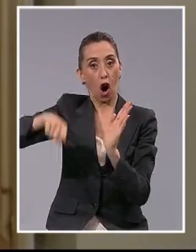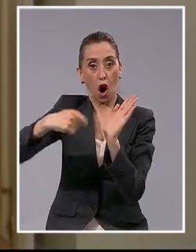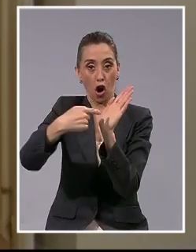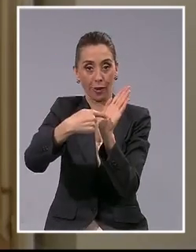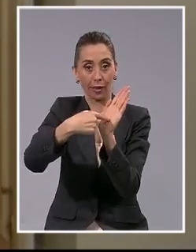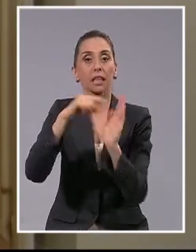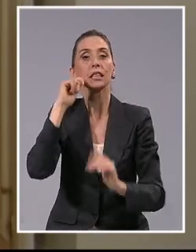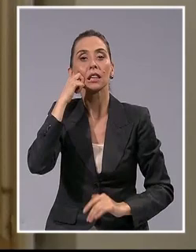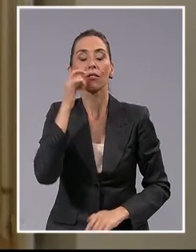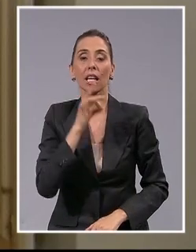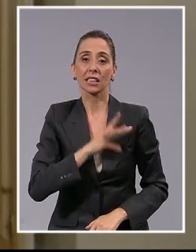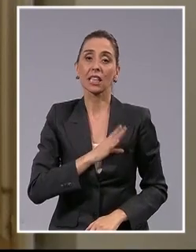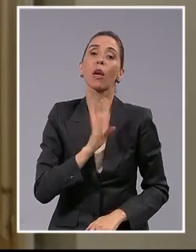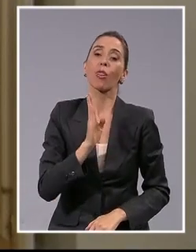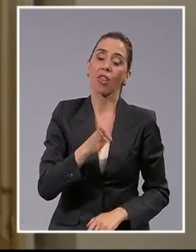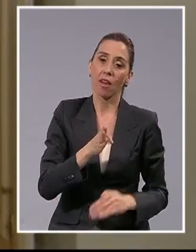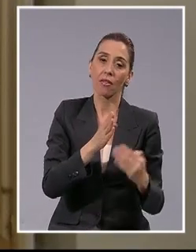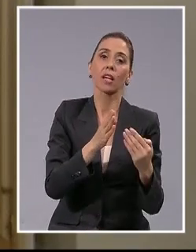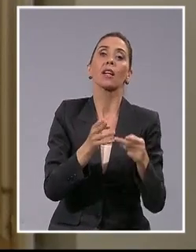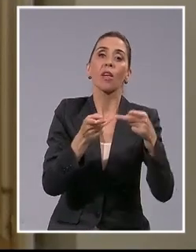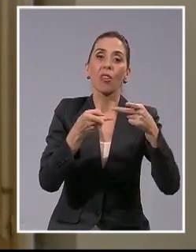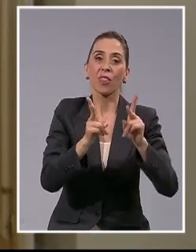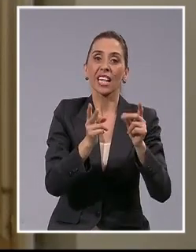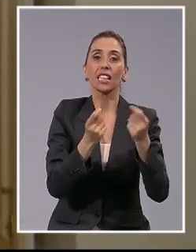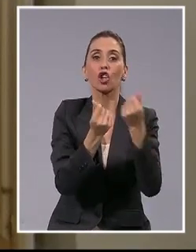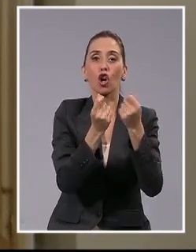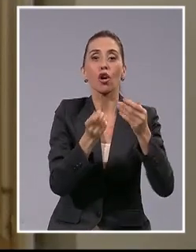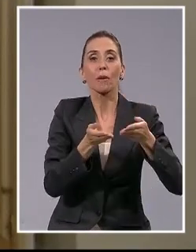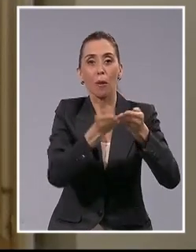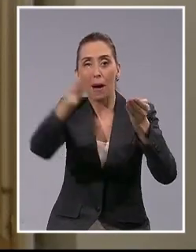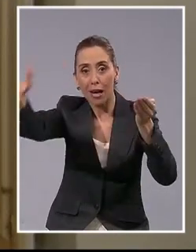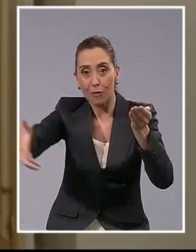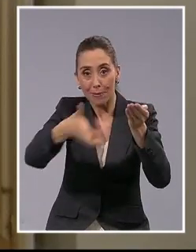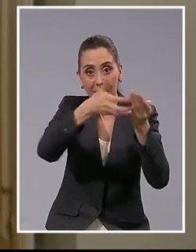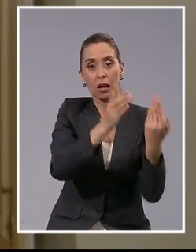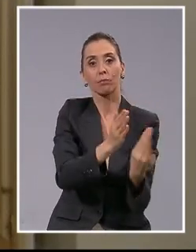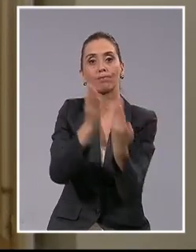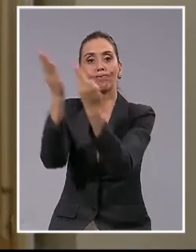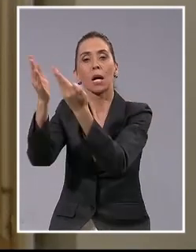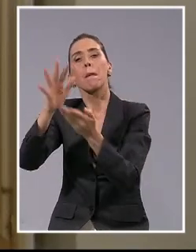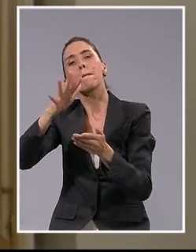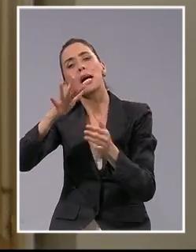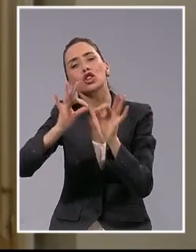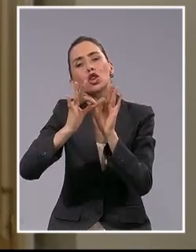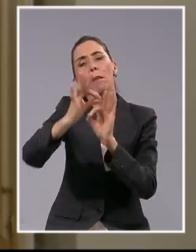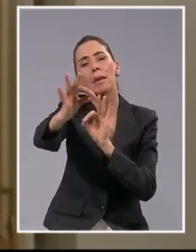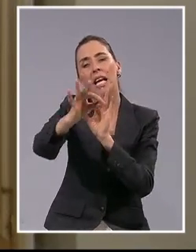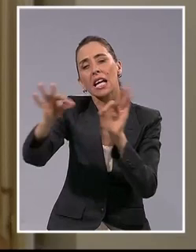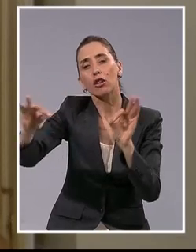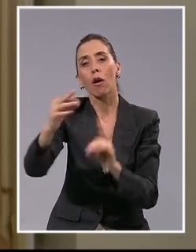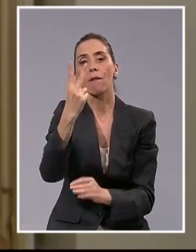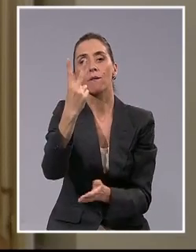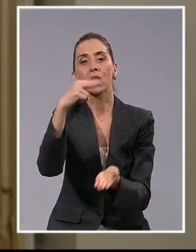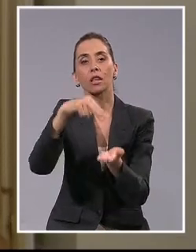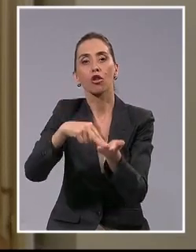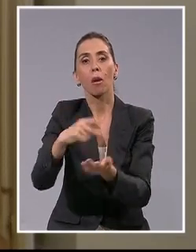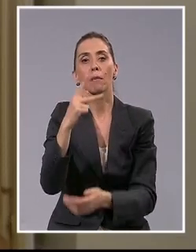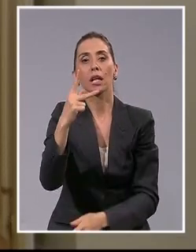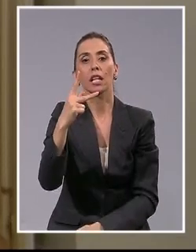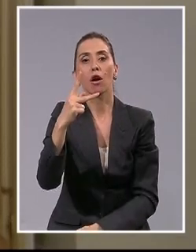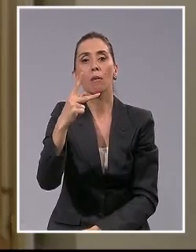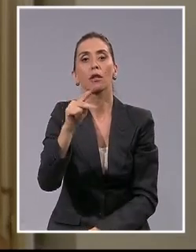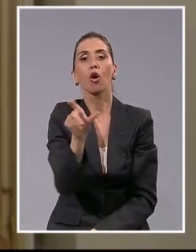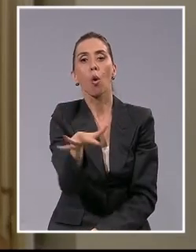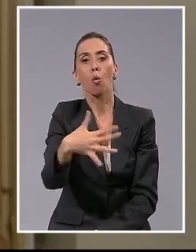que Chile debe ceder derechos económicos en una zona de aproximadamente 22.000 kilómetros cuadrados